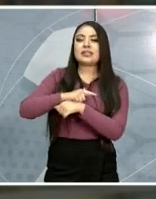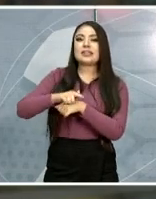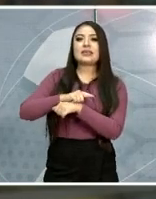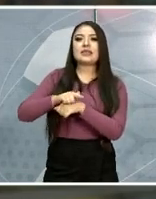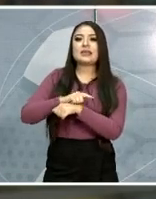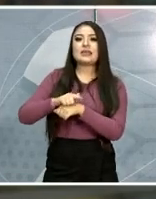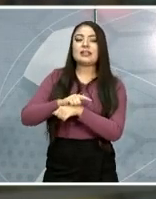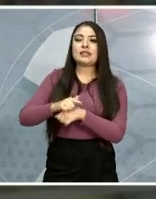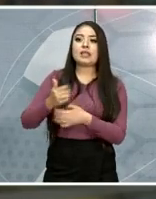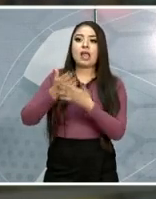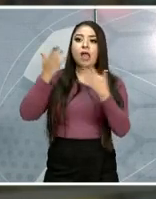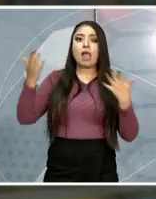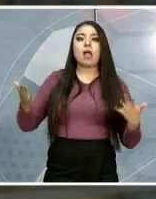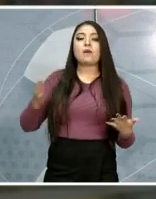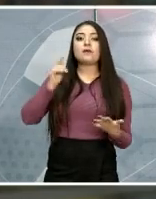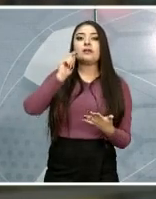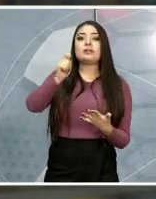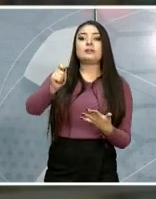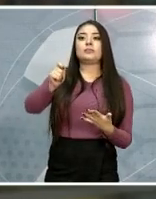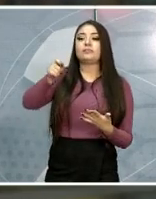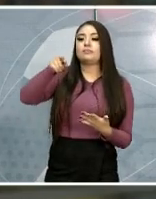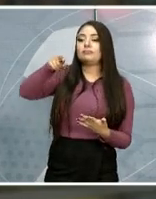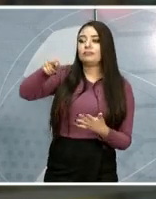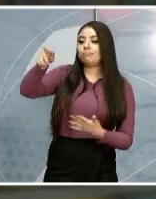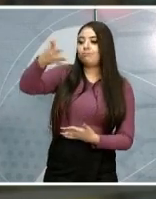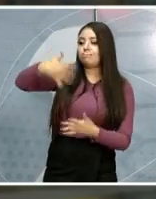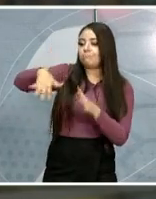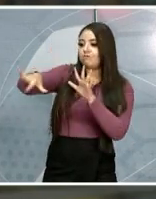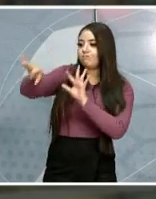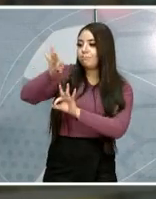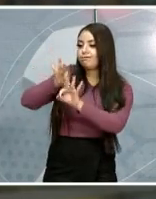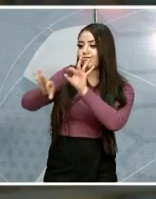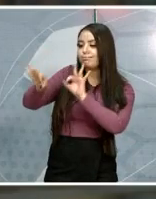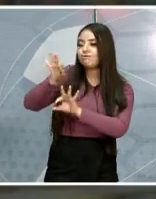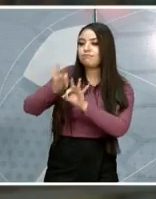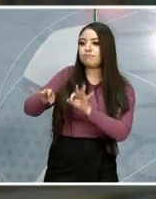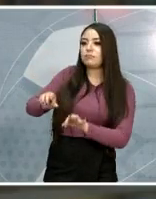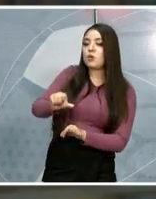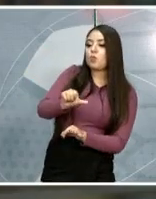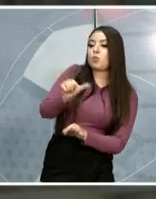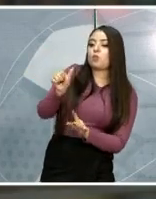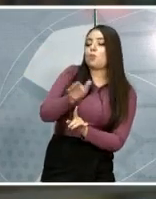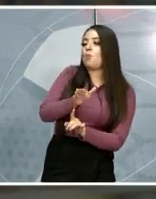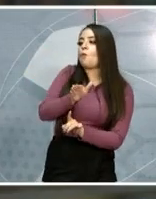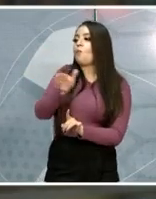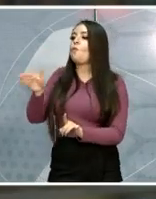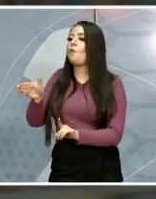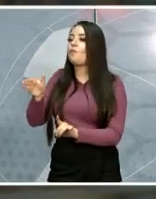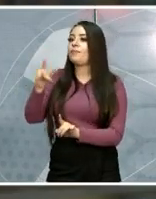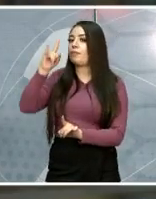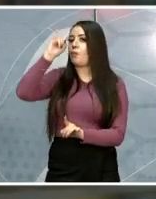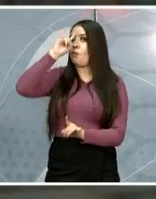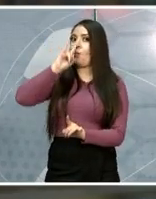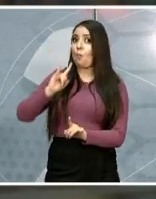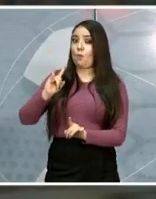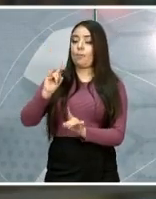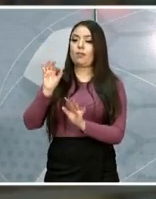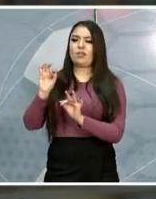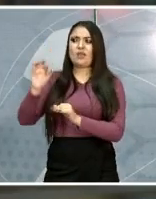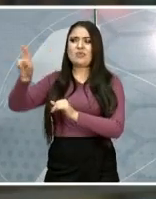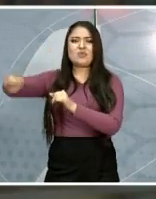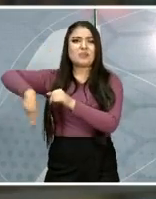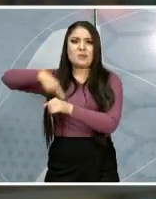industria está buscando ese otro tipo de belleza, la belleza común, no la belleza que nos la